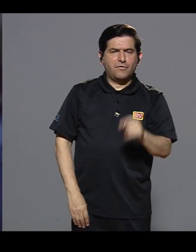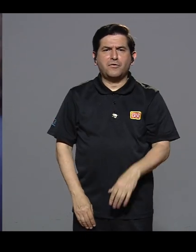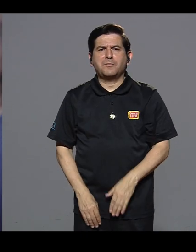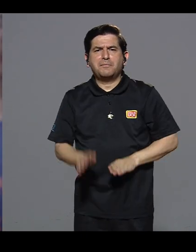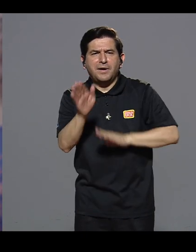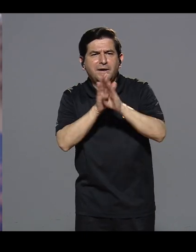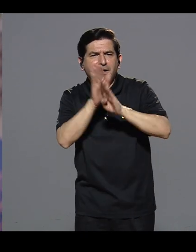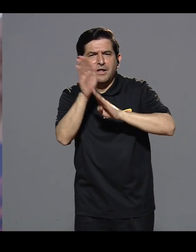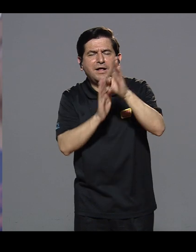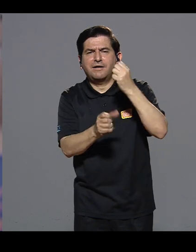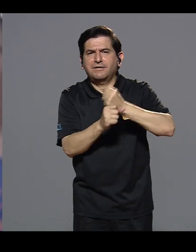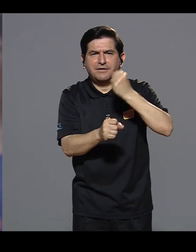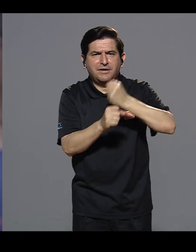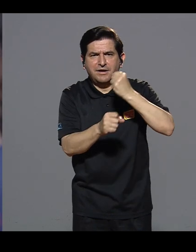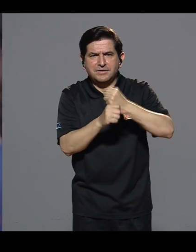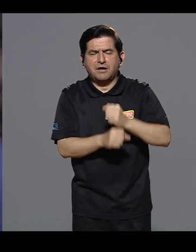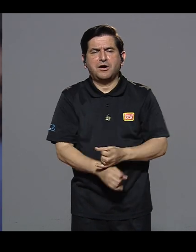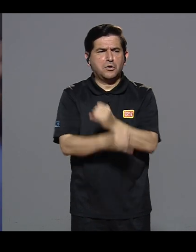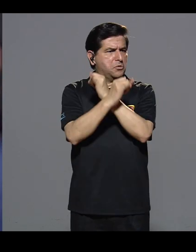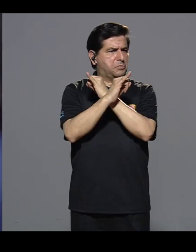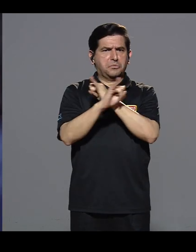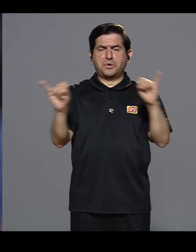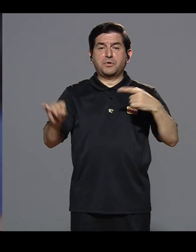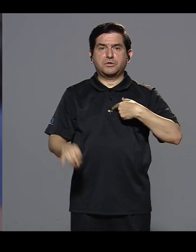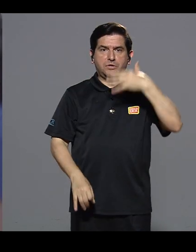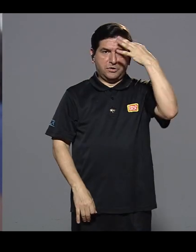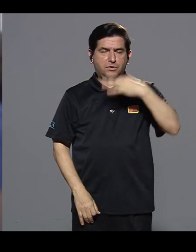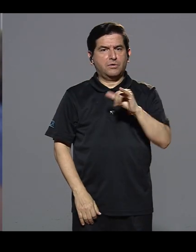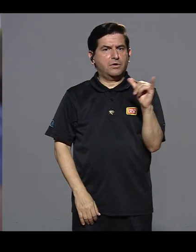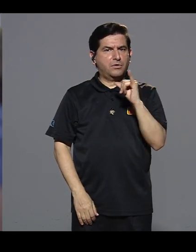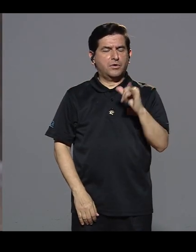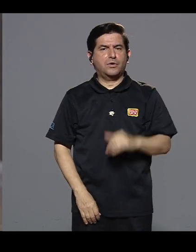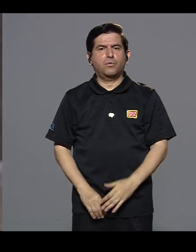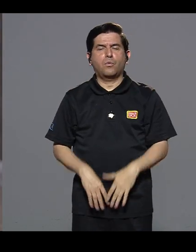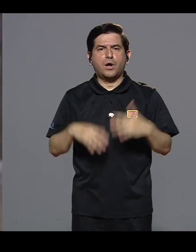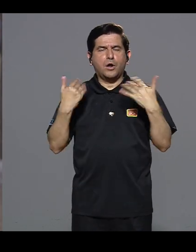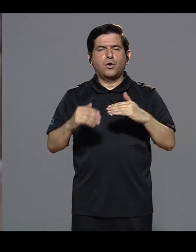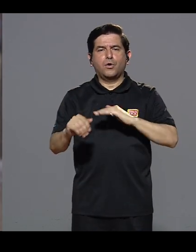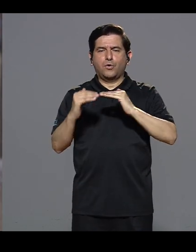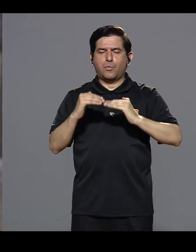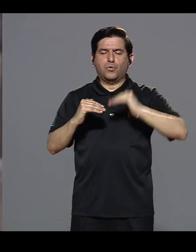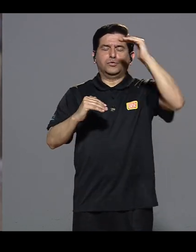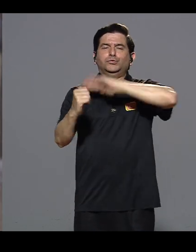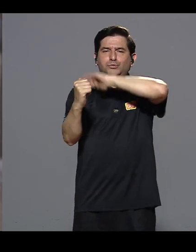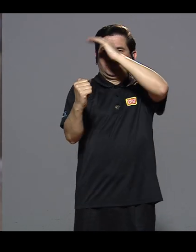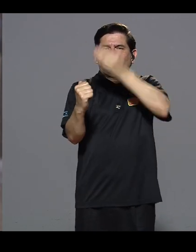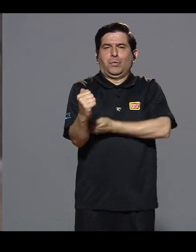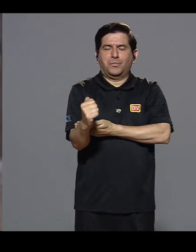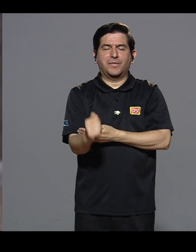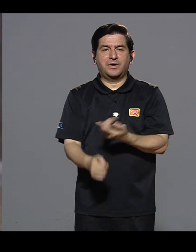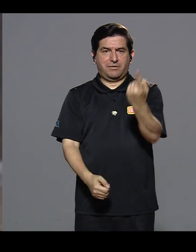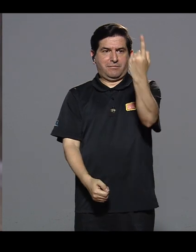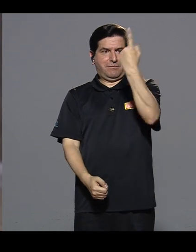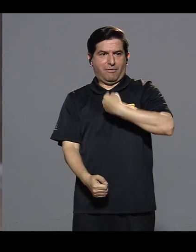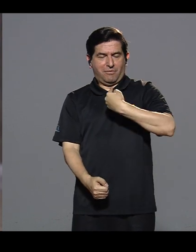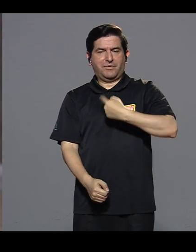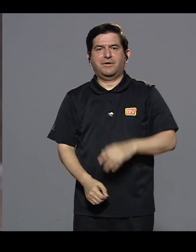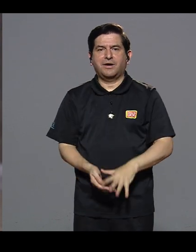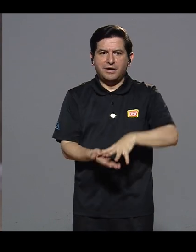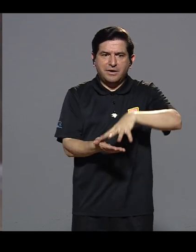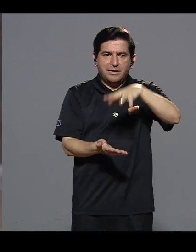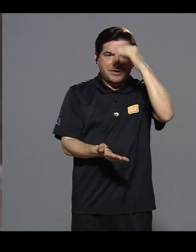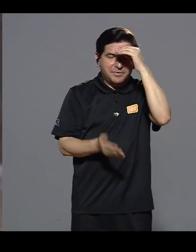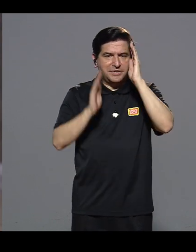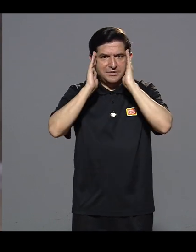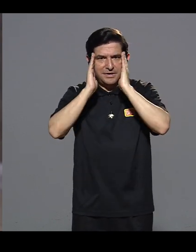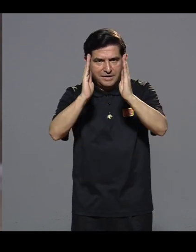La forma que tiene Marbelis de desenvolverse en el trabajo de forma independiente me parece que es también un superpoder que tiene. Nos